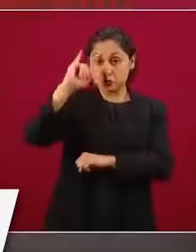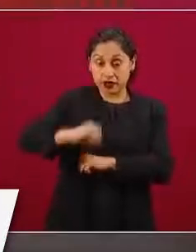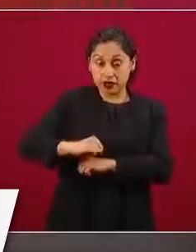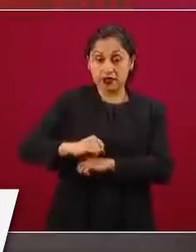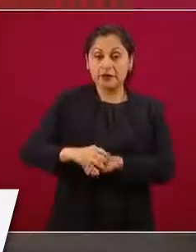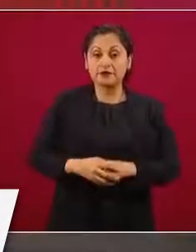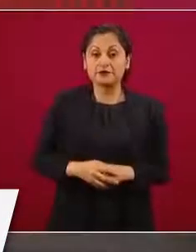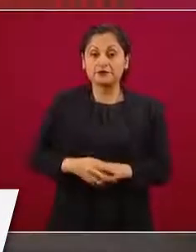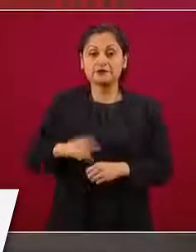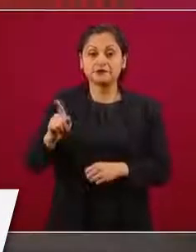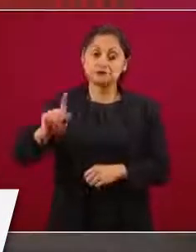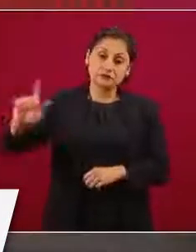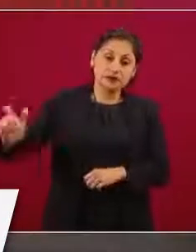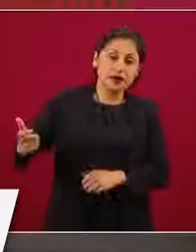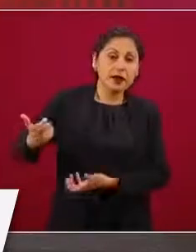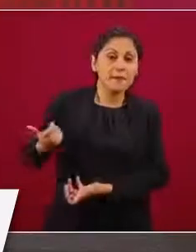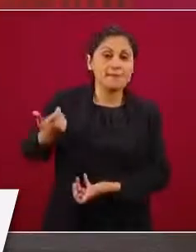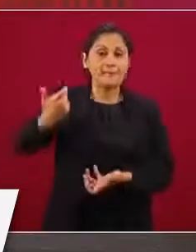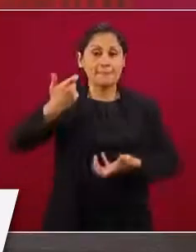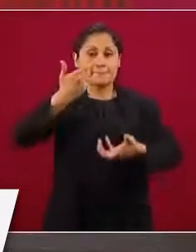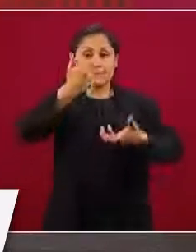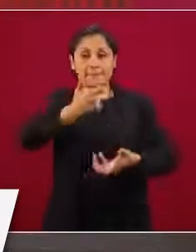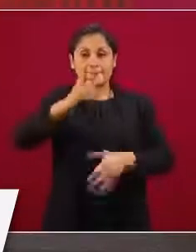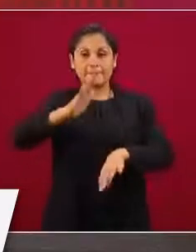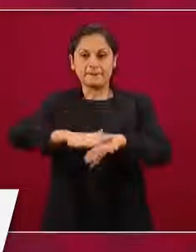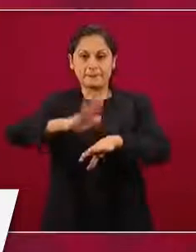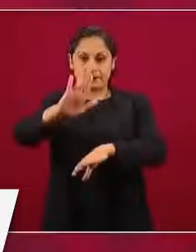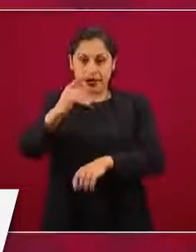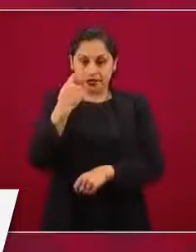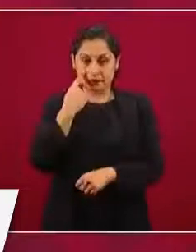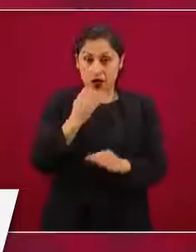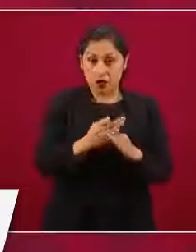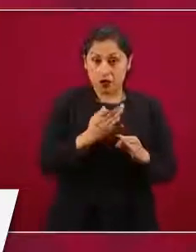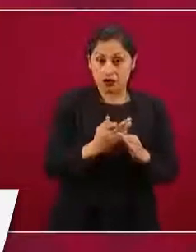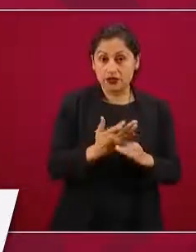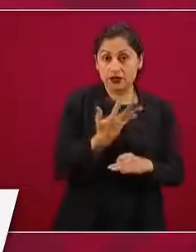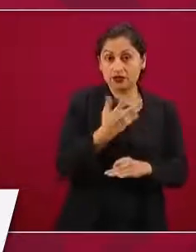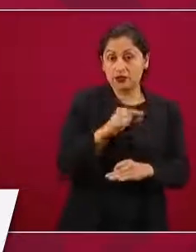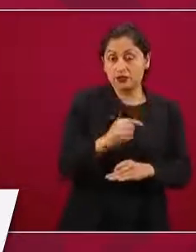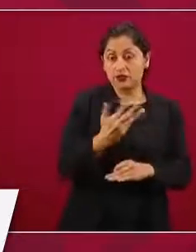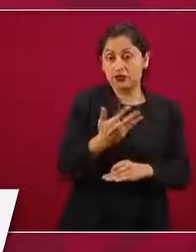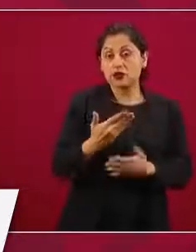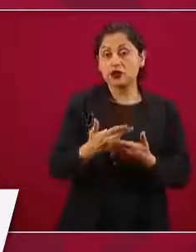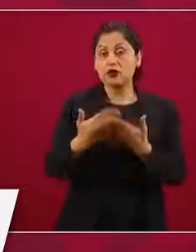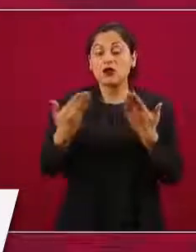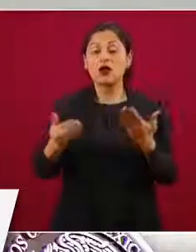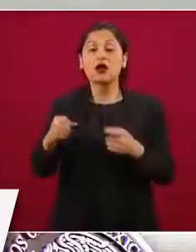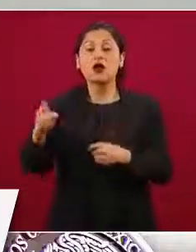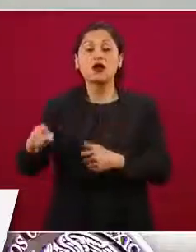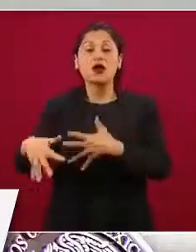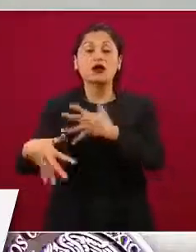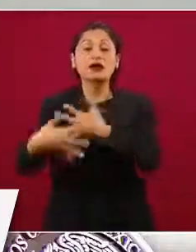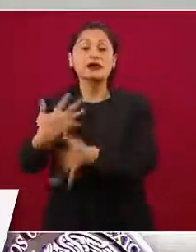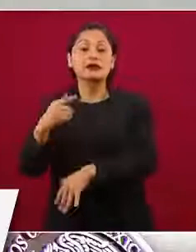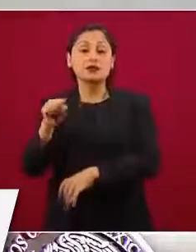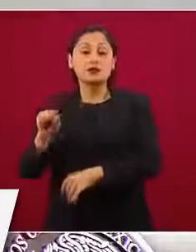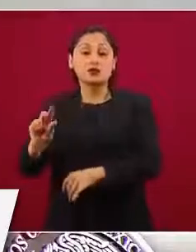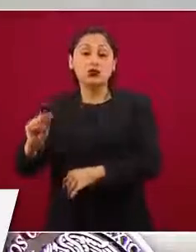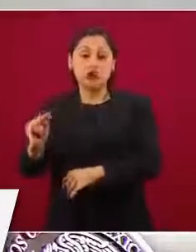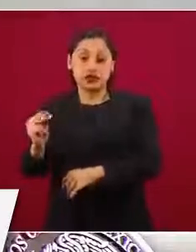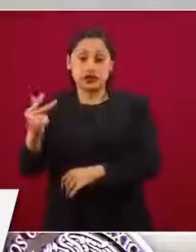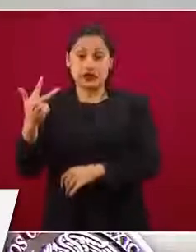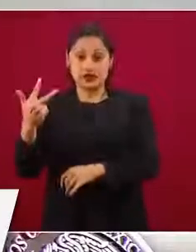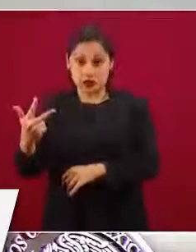5.5, que es actualmente, a 15.88, que durante